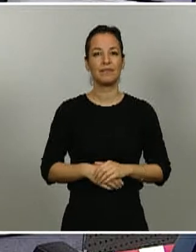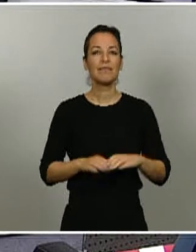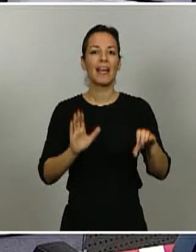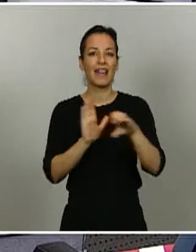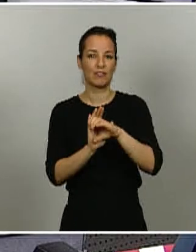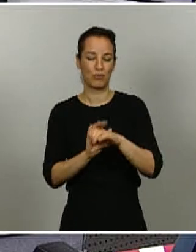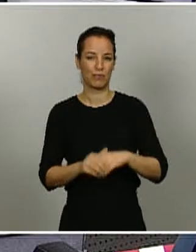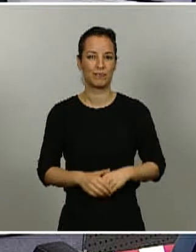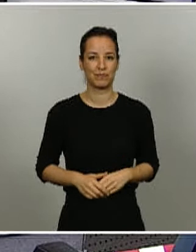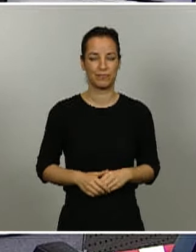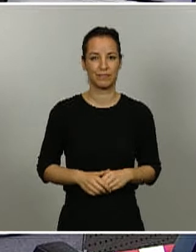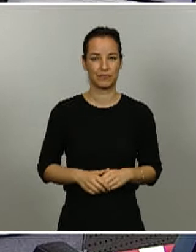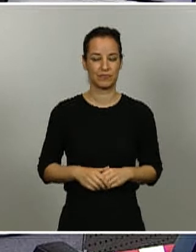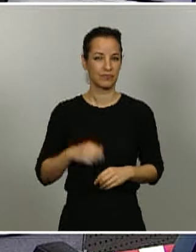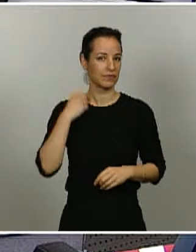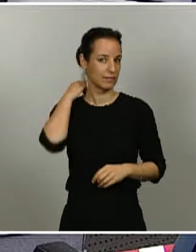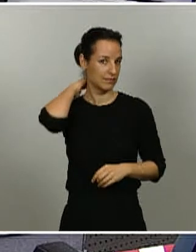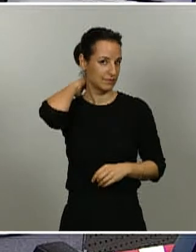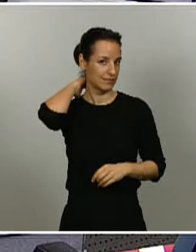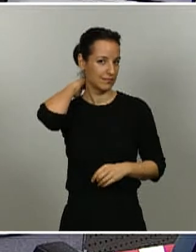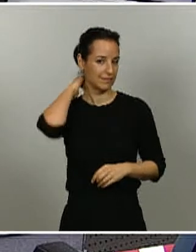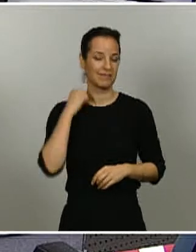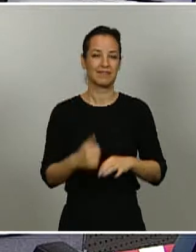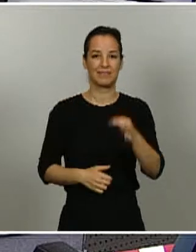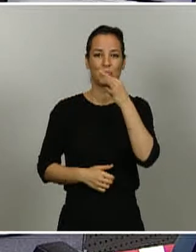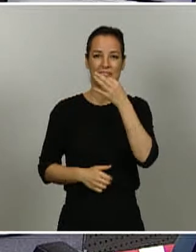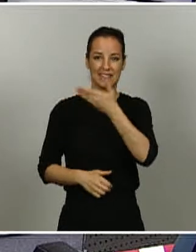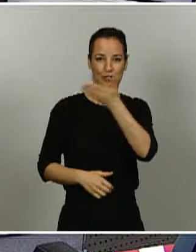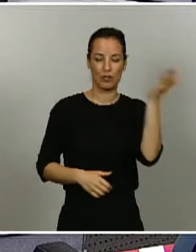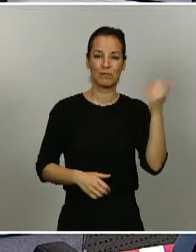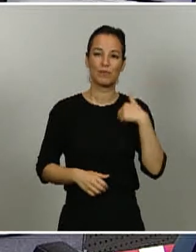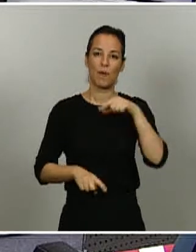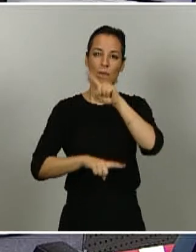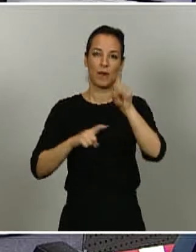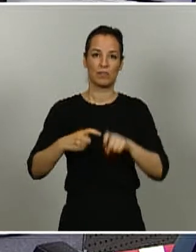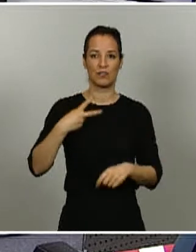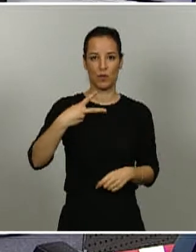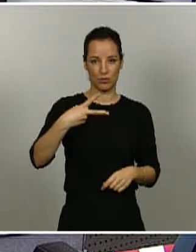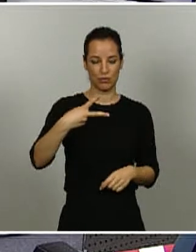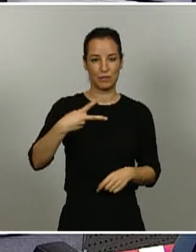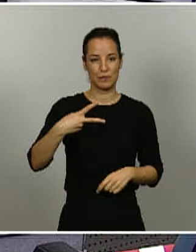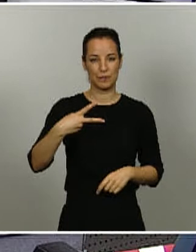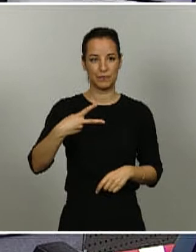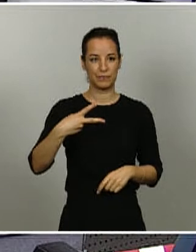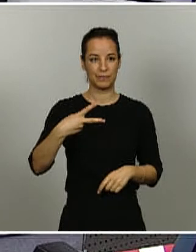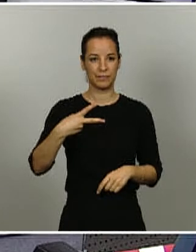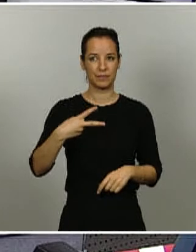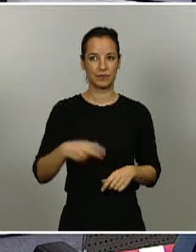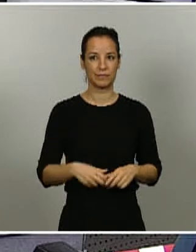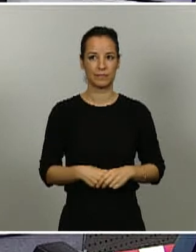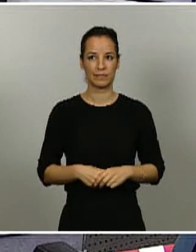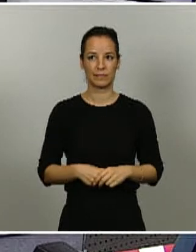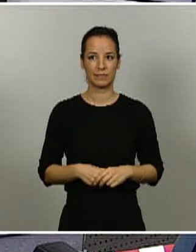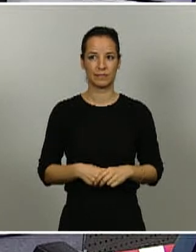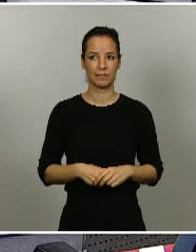Hola, buenas tardes a todos. Soy Ana Isabel Rodríguez y tenía dos preguntas. La primera es, por los resultados